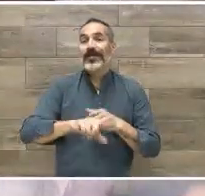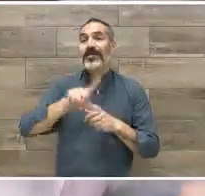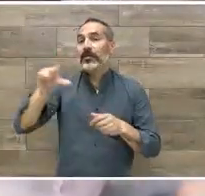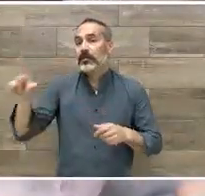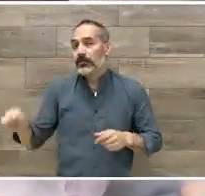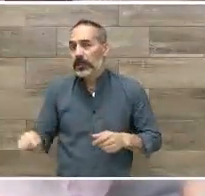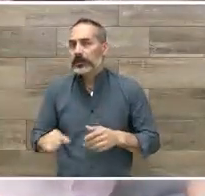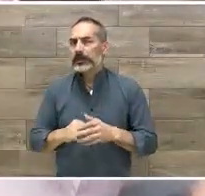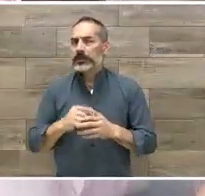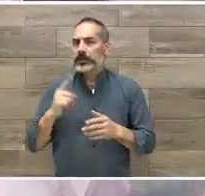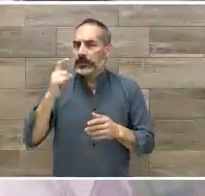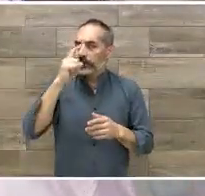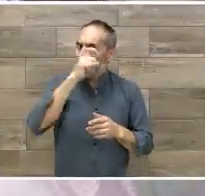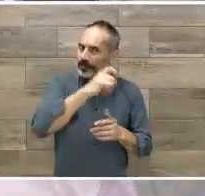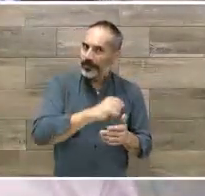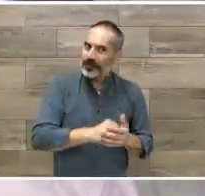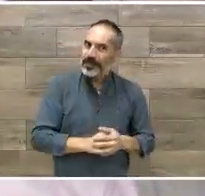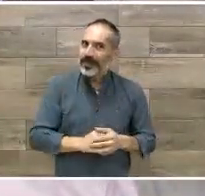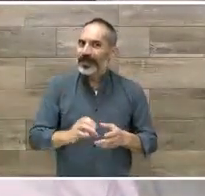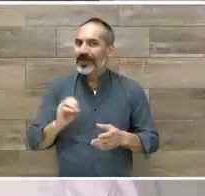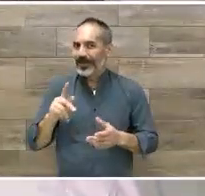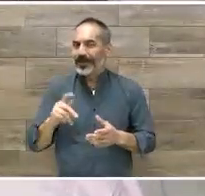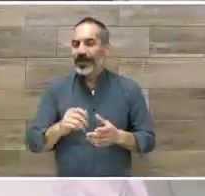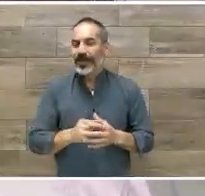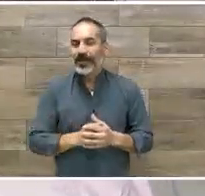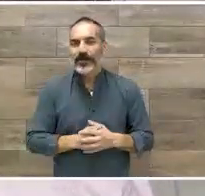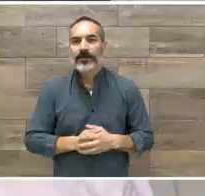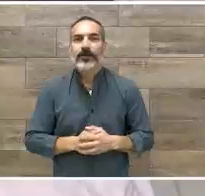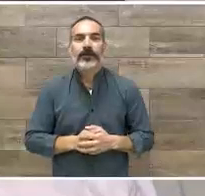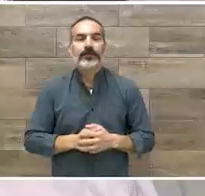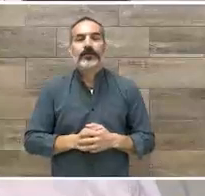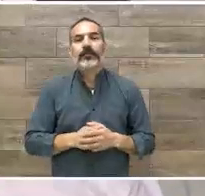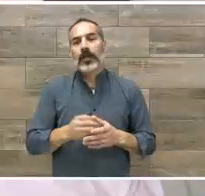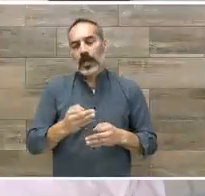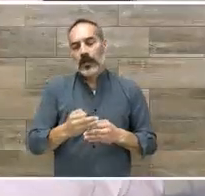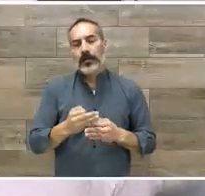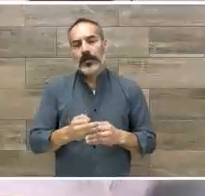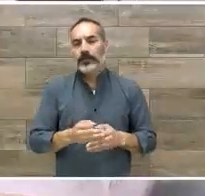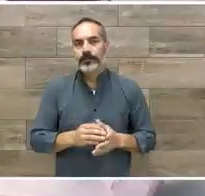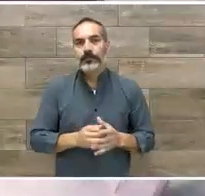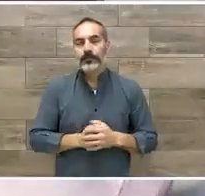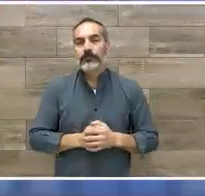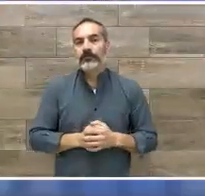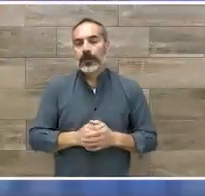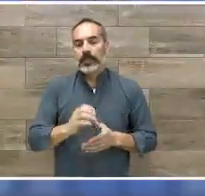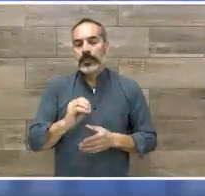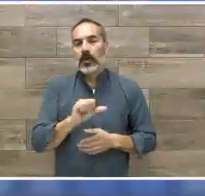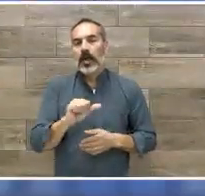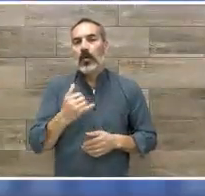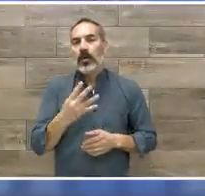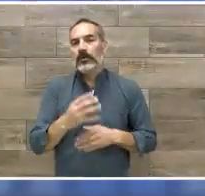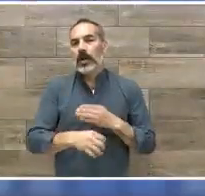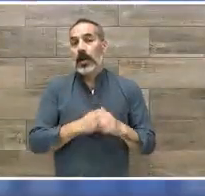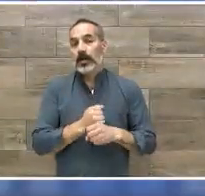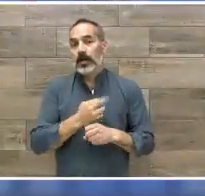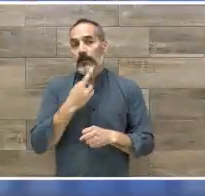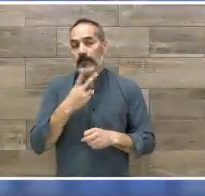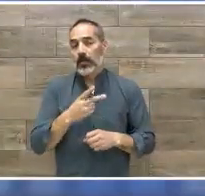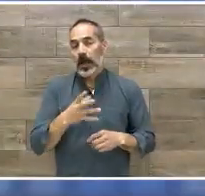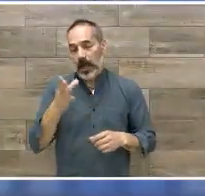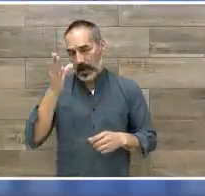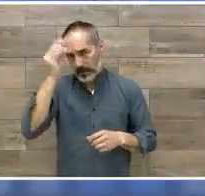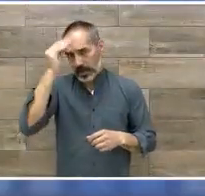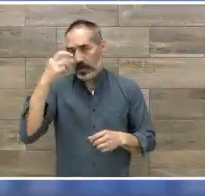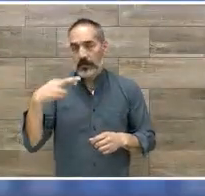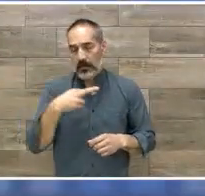circuitos encargados del aprendizaje ya se han consolidado, modificándose con mayor lentitud a medida que se avanza en edad.